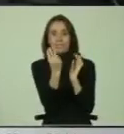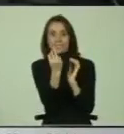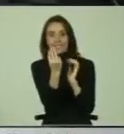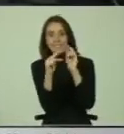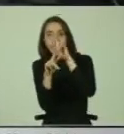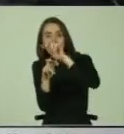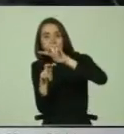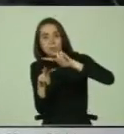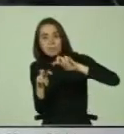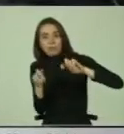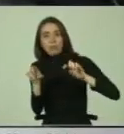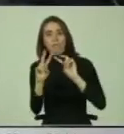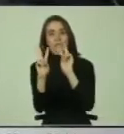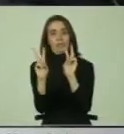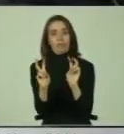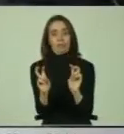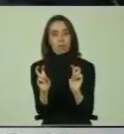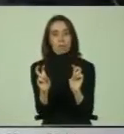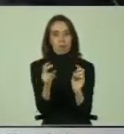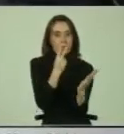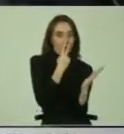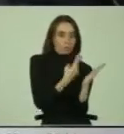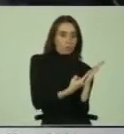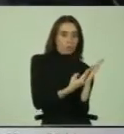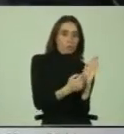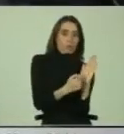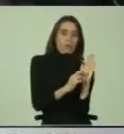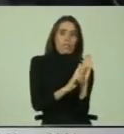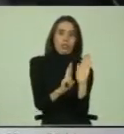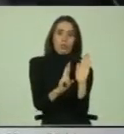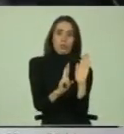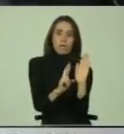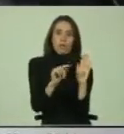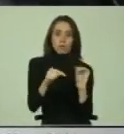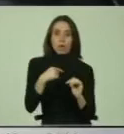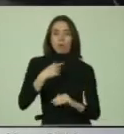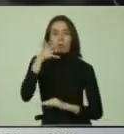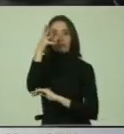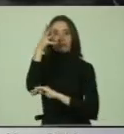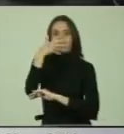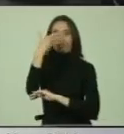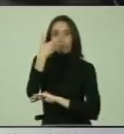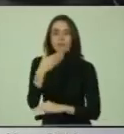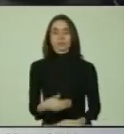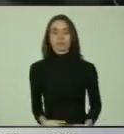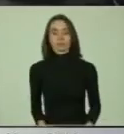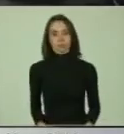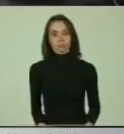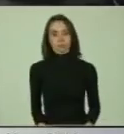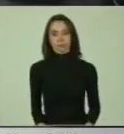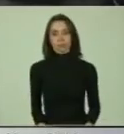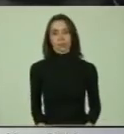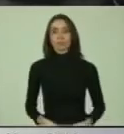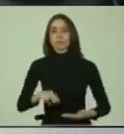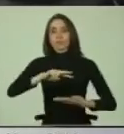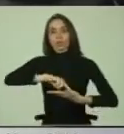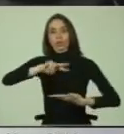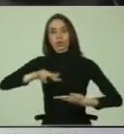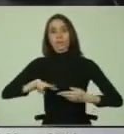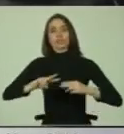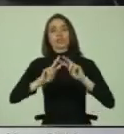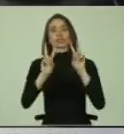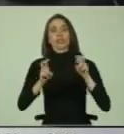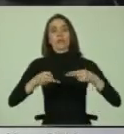especialmente en este tema con los resultados que se exponen a continuación. La Convención sobre los